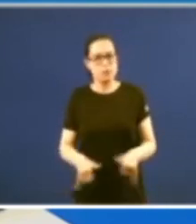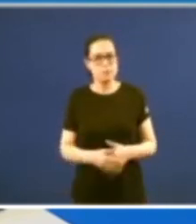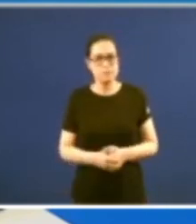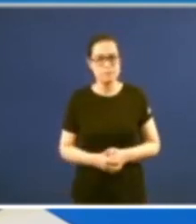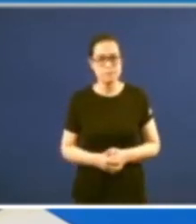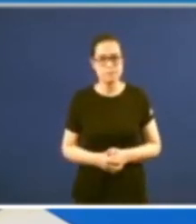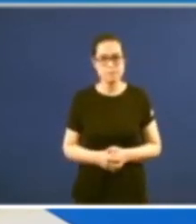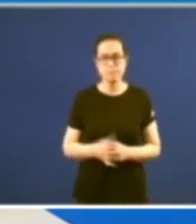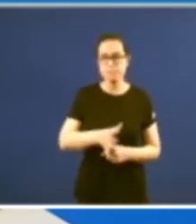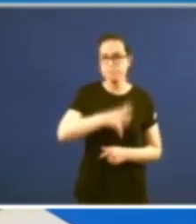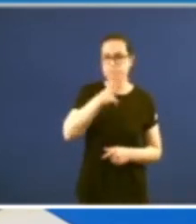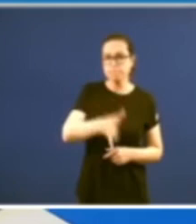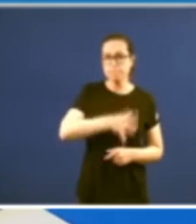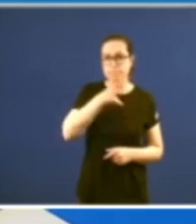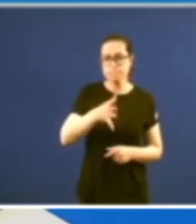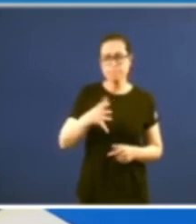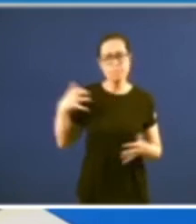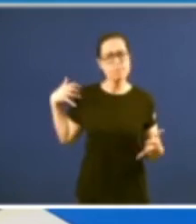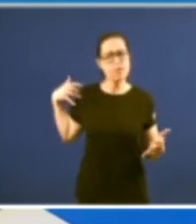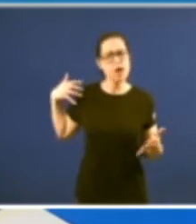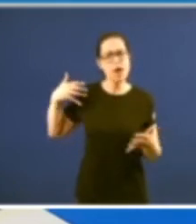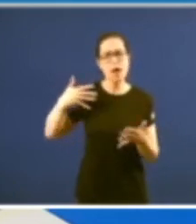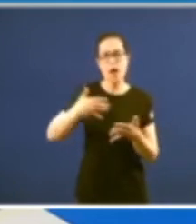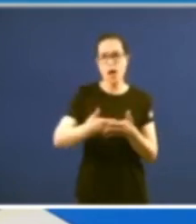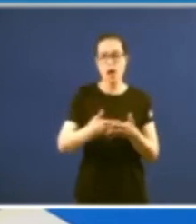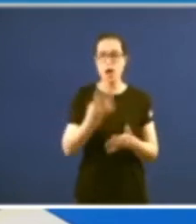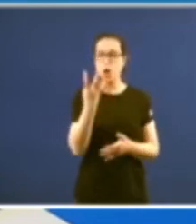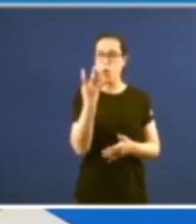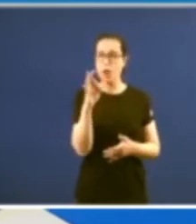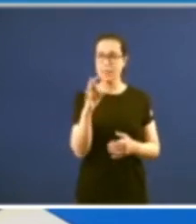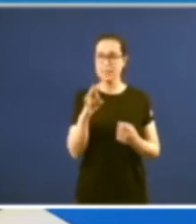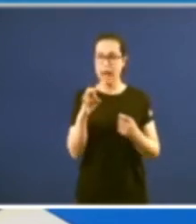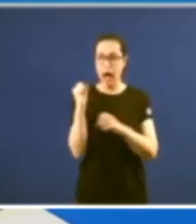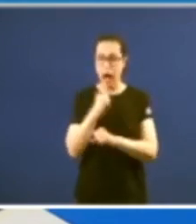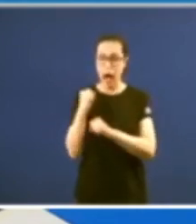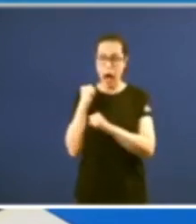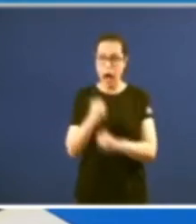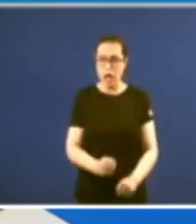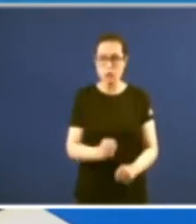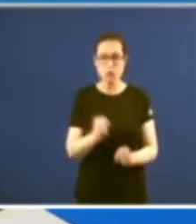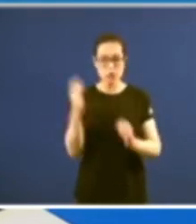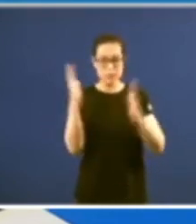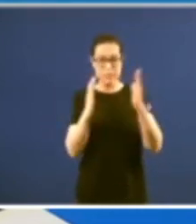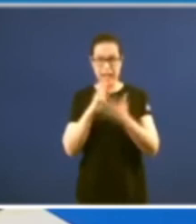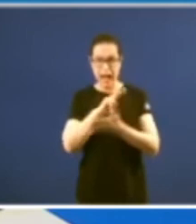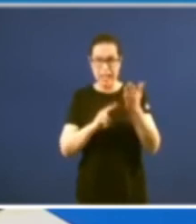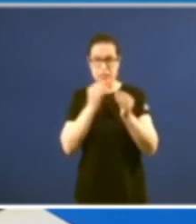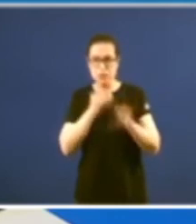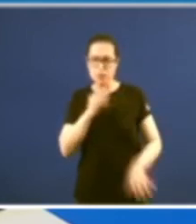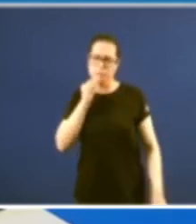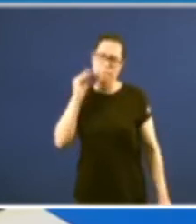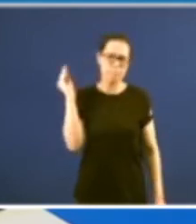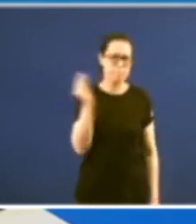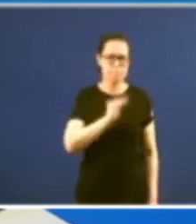porque levamos vividos 40 anos dos mellores da historia de Galicia a coesión e movilización que